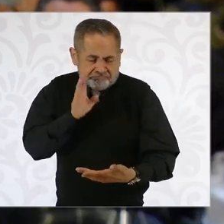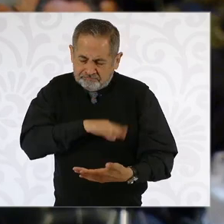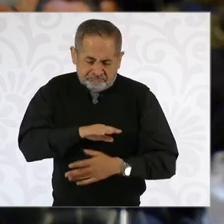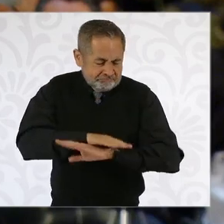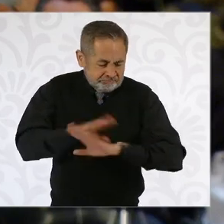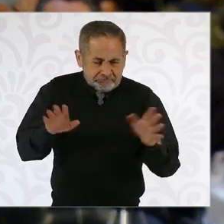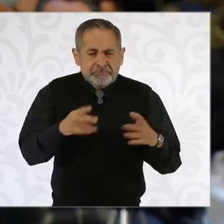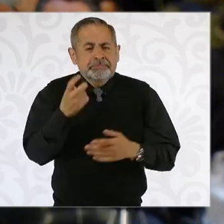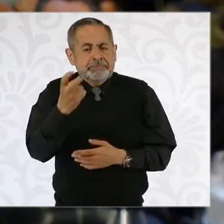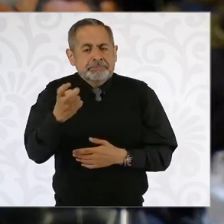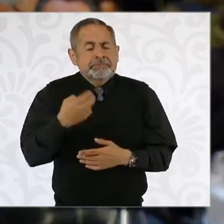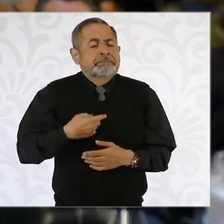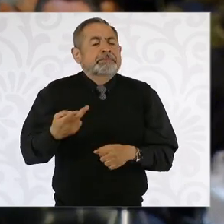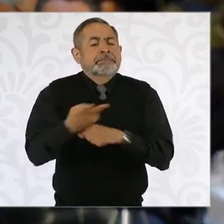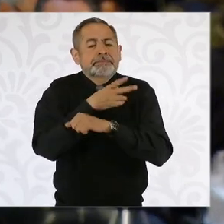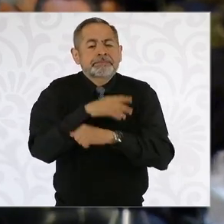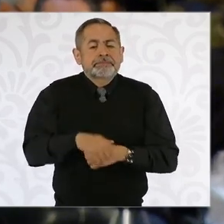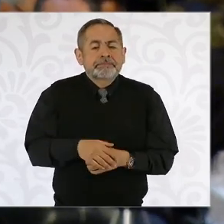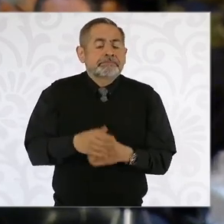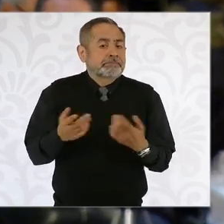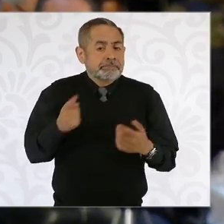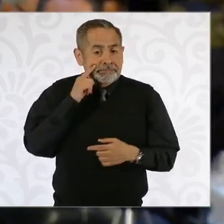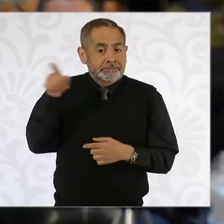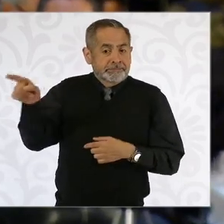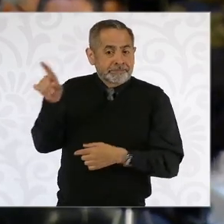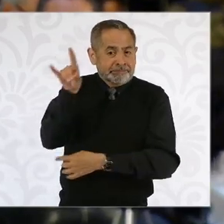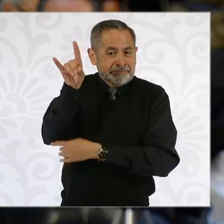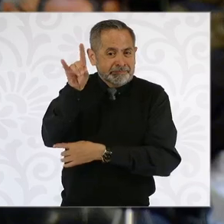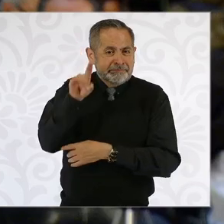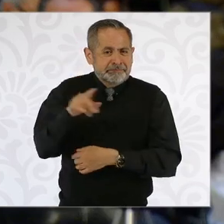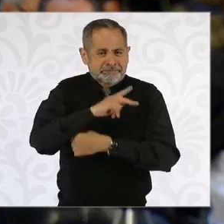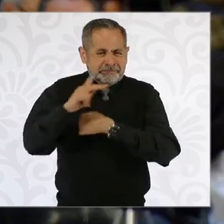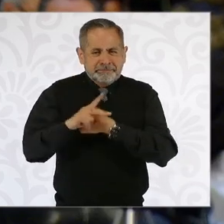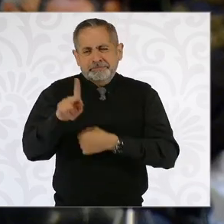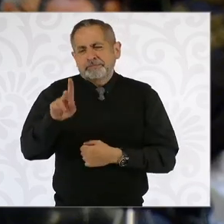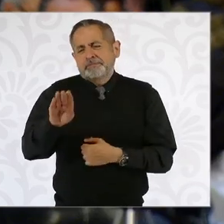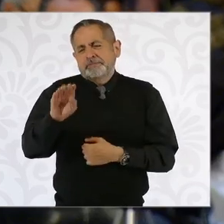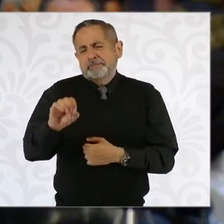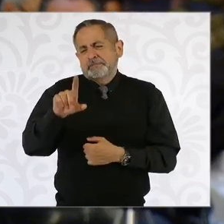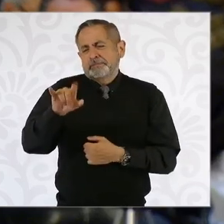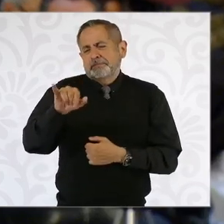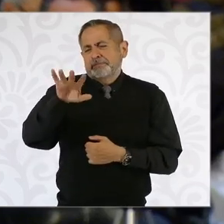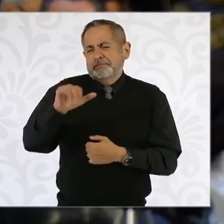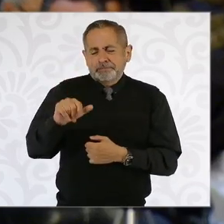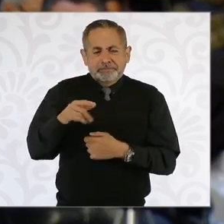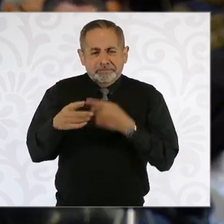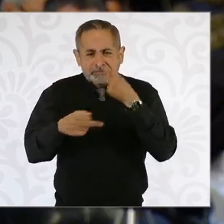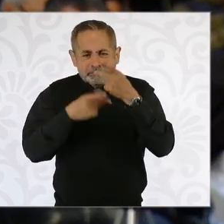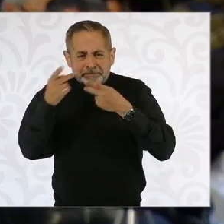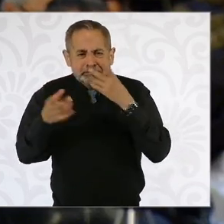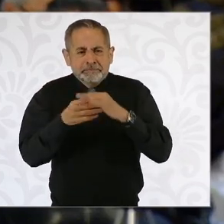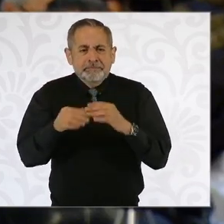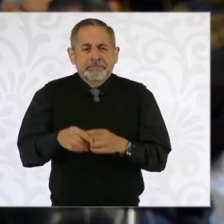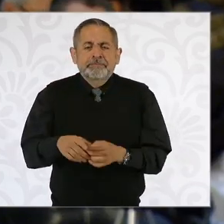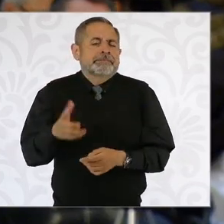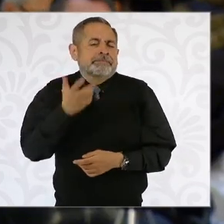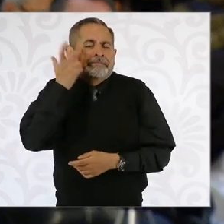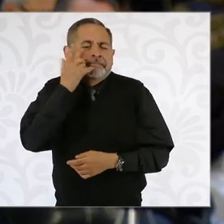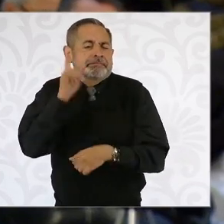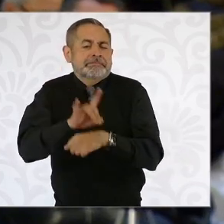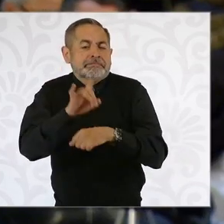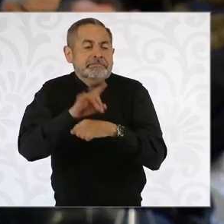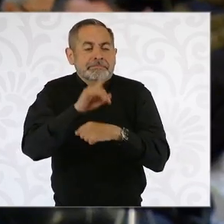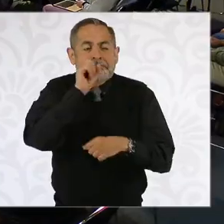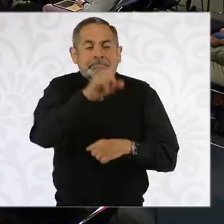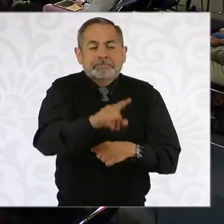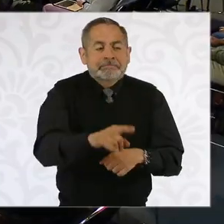medios allá en Bolivia han querido decir que es un autoatentado. ¿Y cuál es su